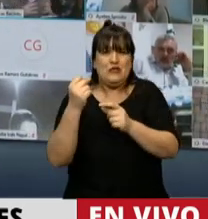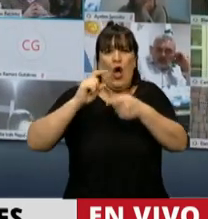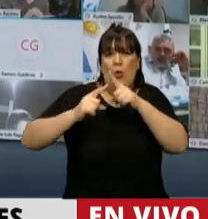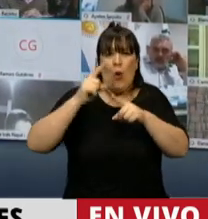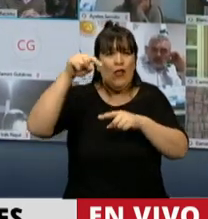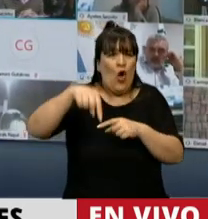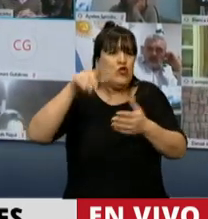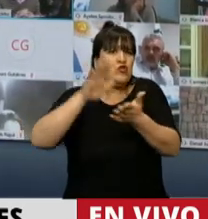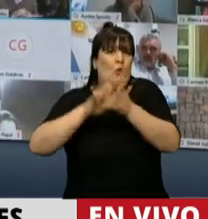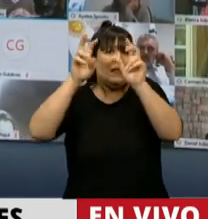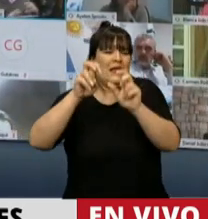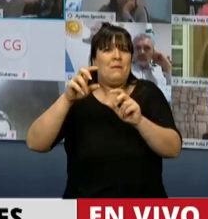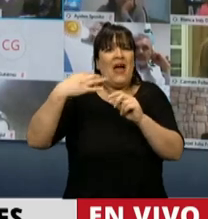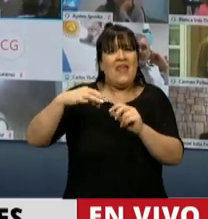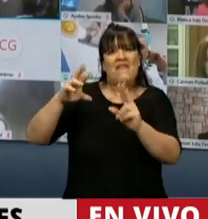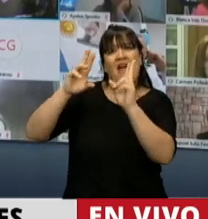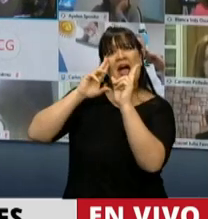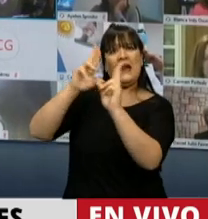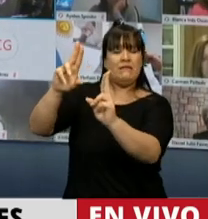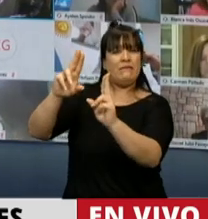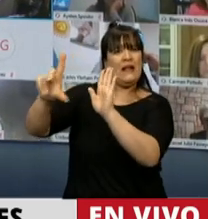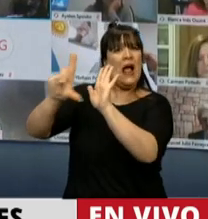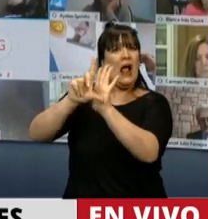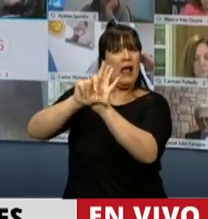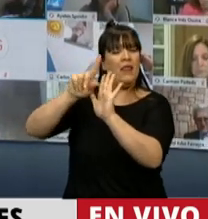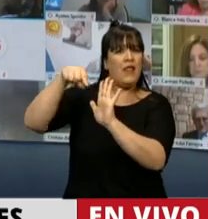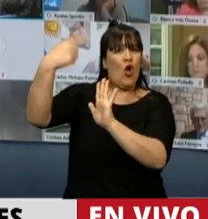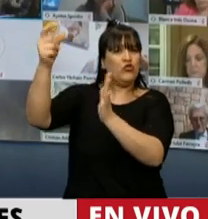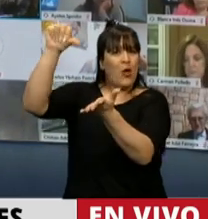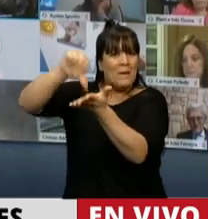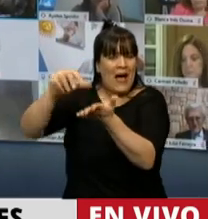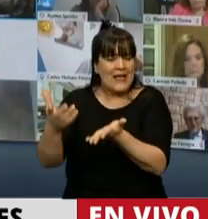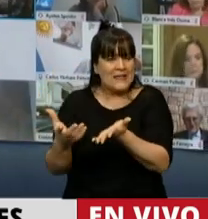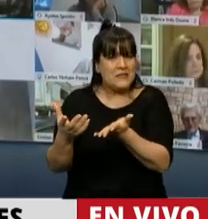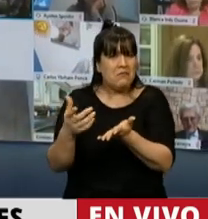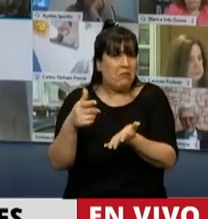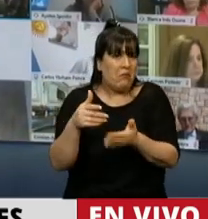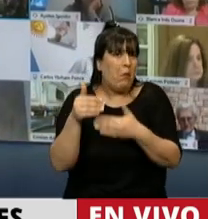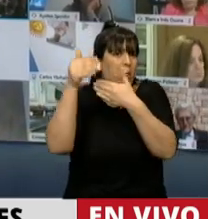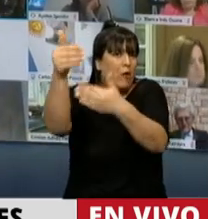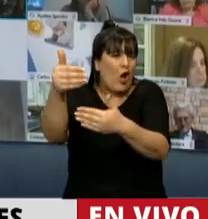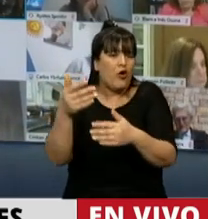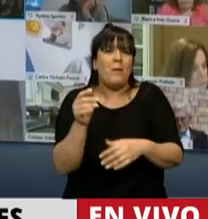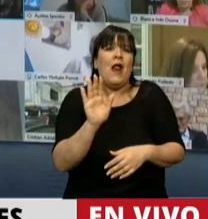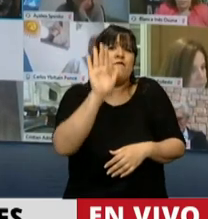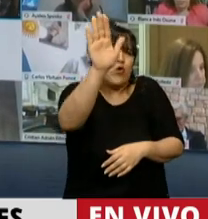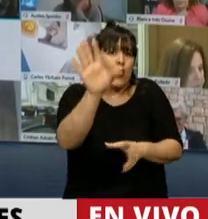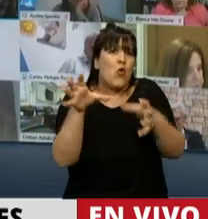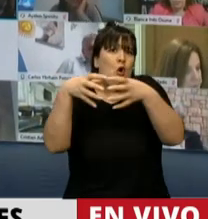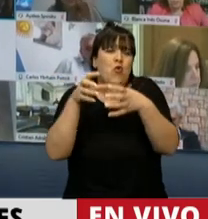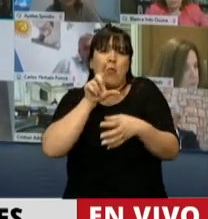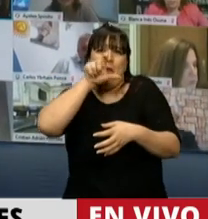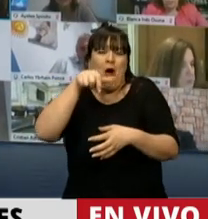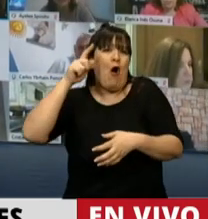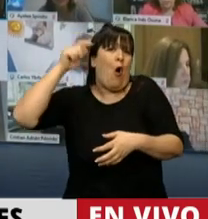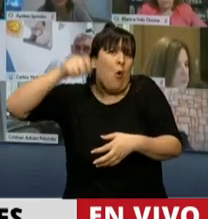en legislación extranjera, es decir, con sesión de la jurisdicción, prórroga de jurisdicción, para que futuros Griesas sean los que